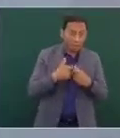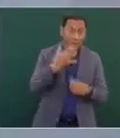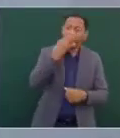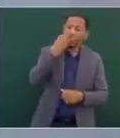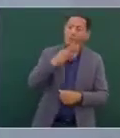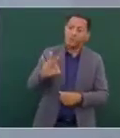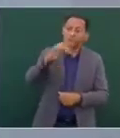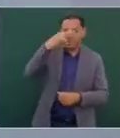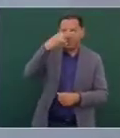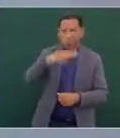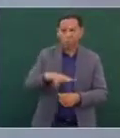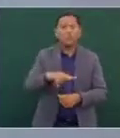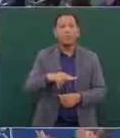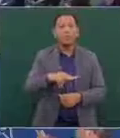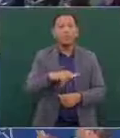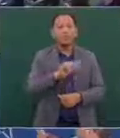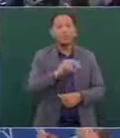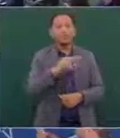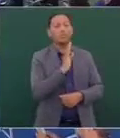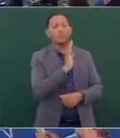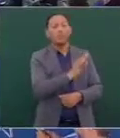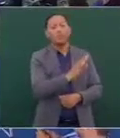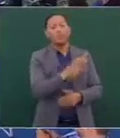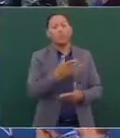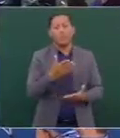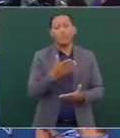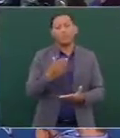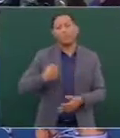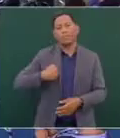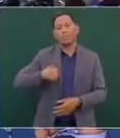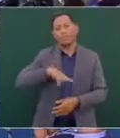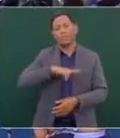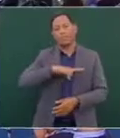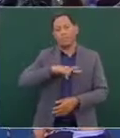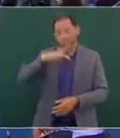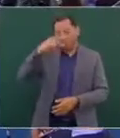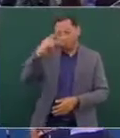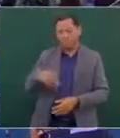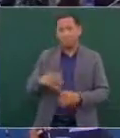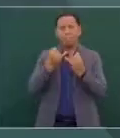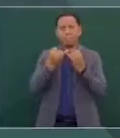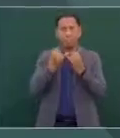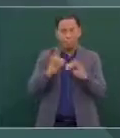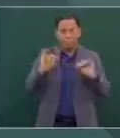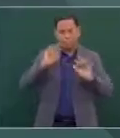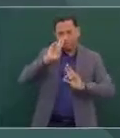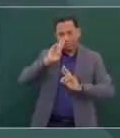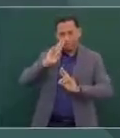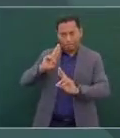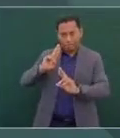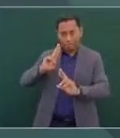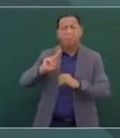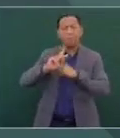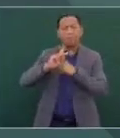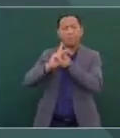ofende nuestra independencia como país